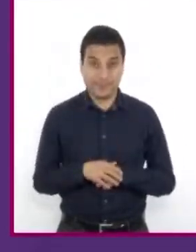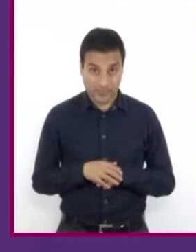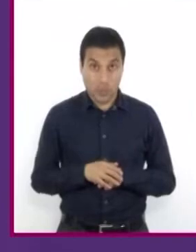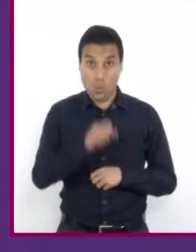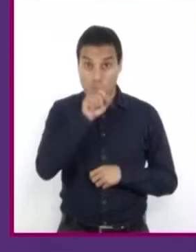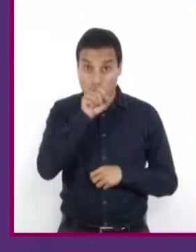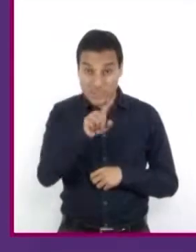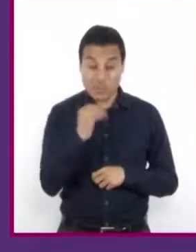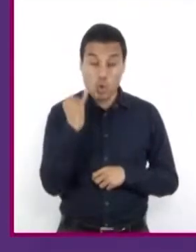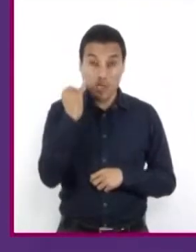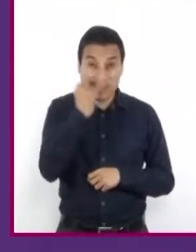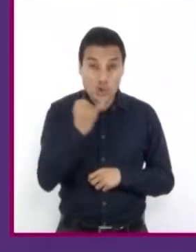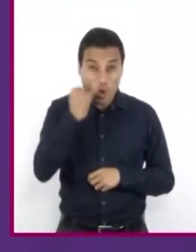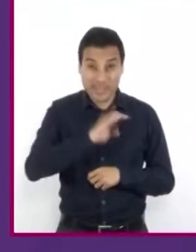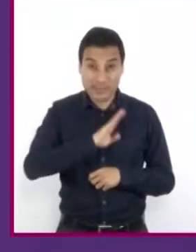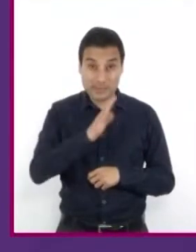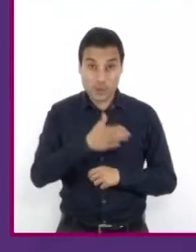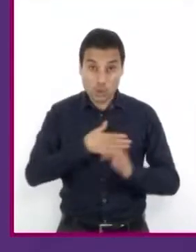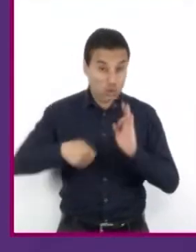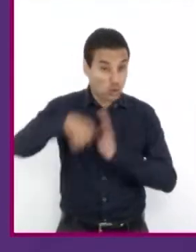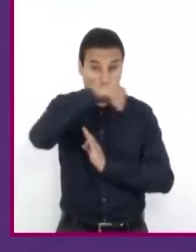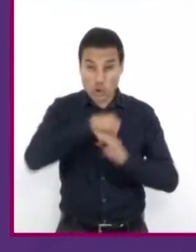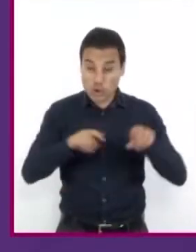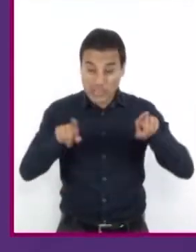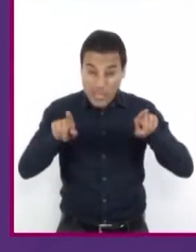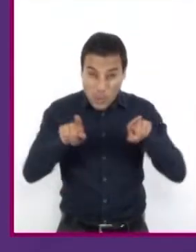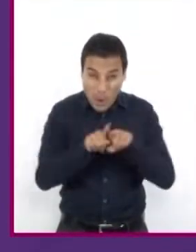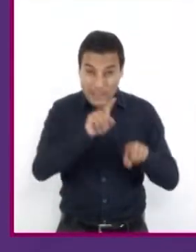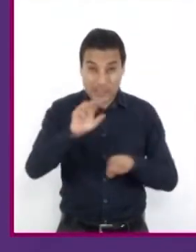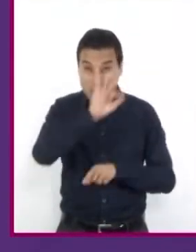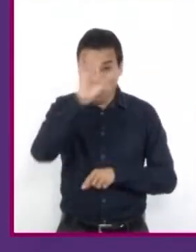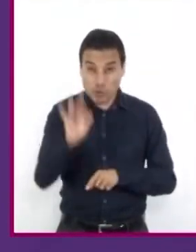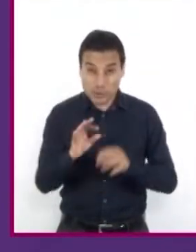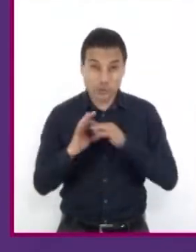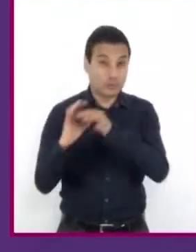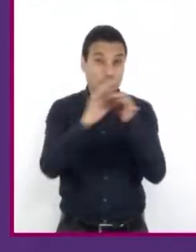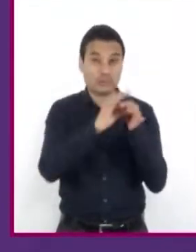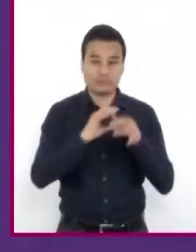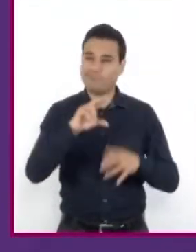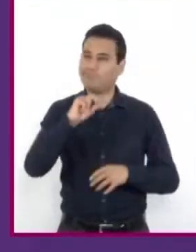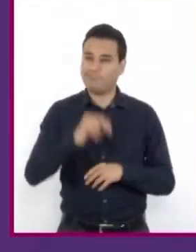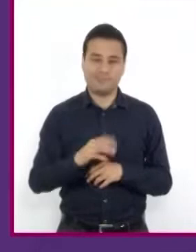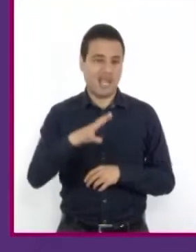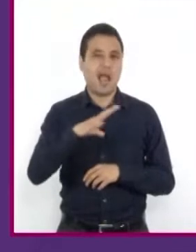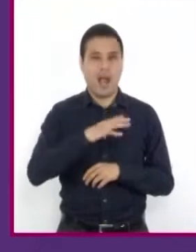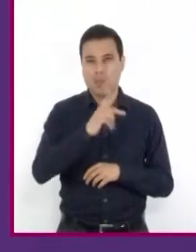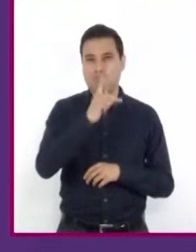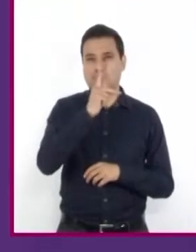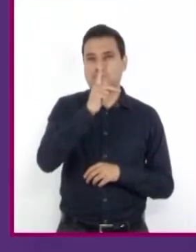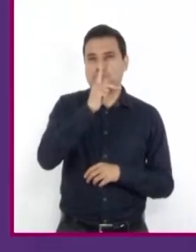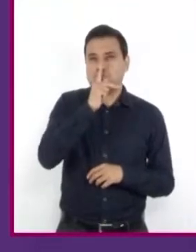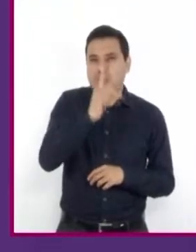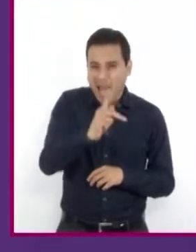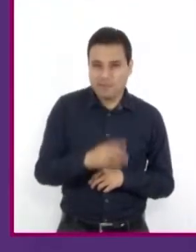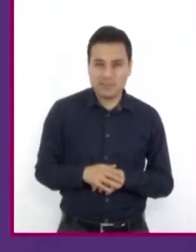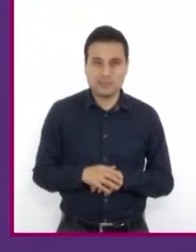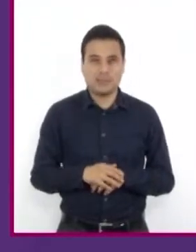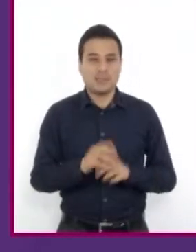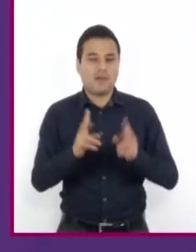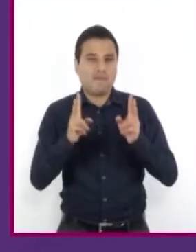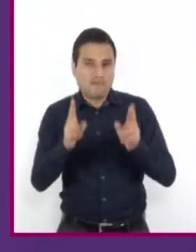lengua, no todos lo hacemos exactamente igual. Incluso, existen palabras que tienen significados distintos